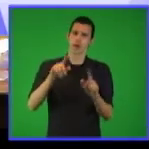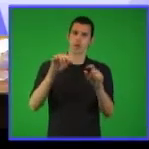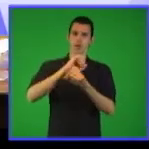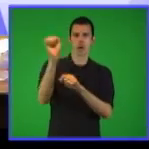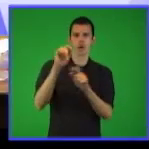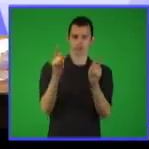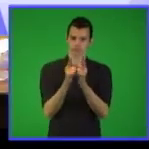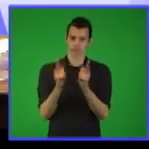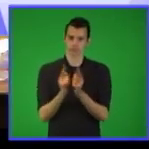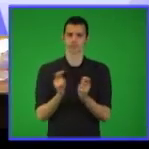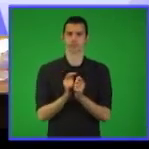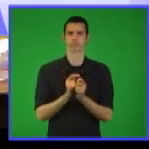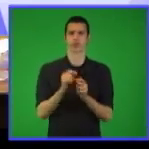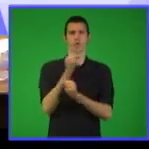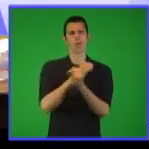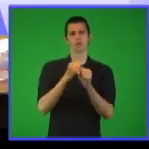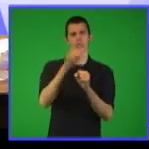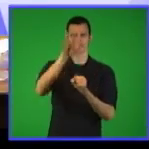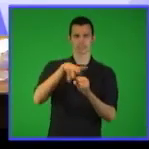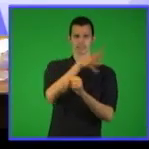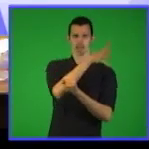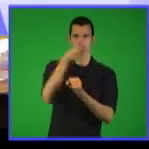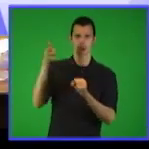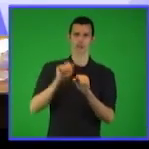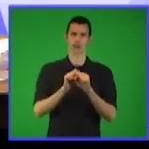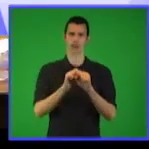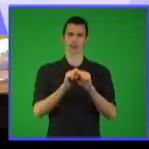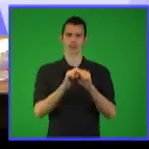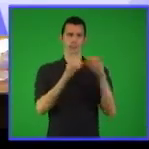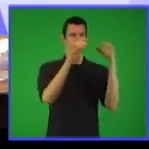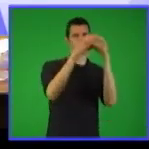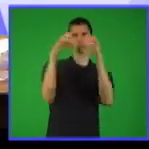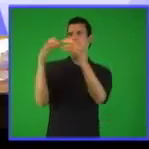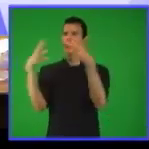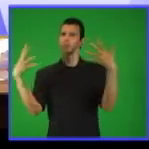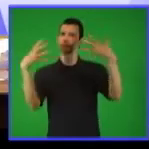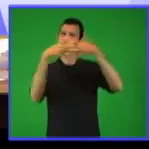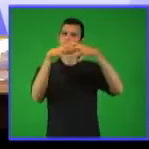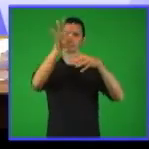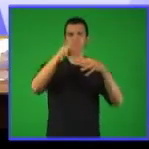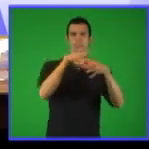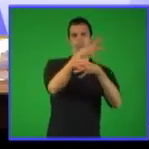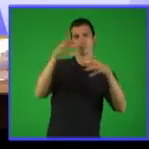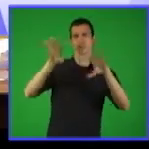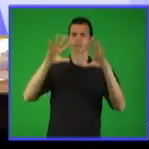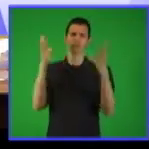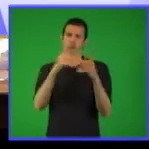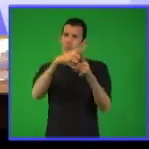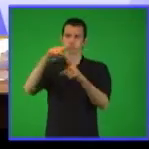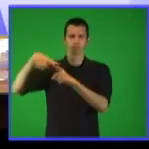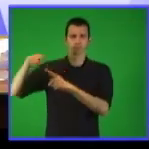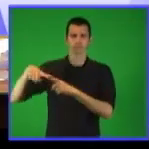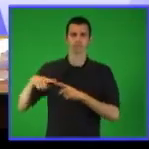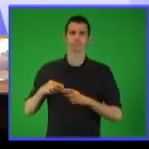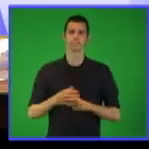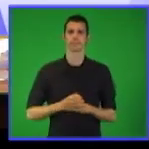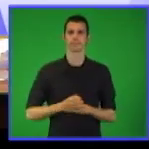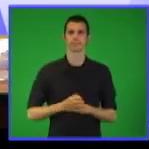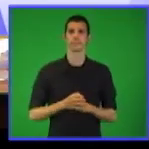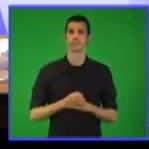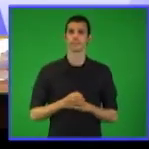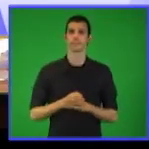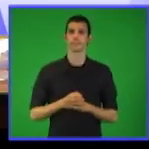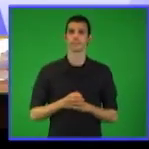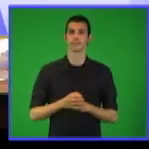gráficos, mapas conceptuales, aquellos contenidos que van aprendiendo. Por